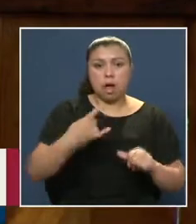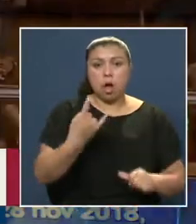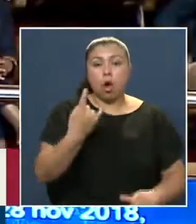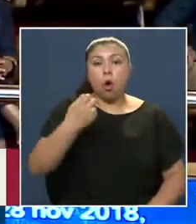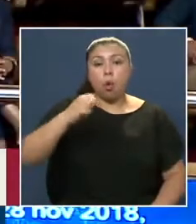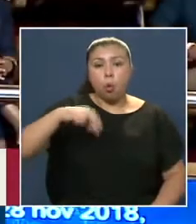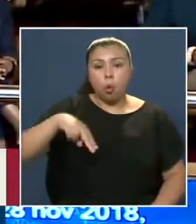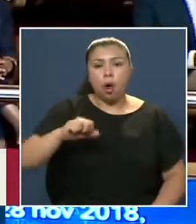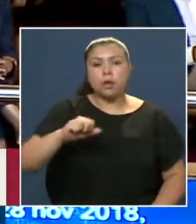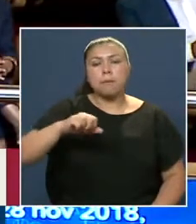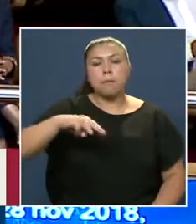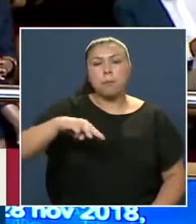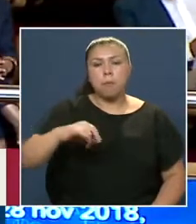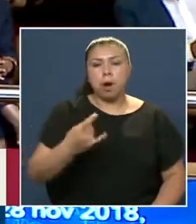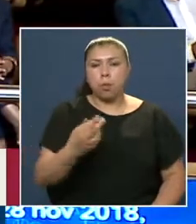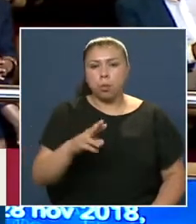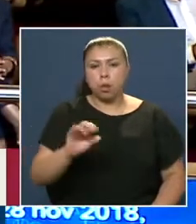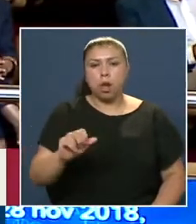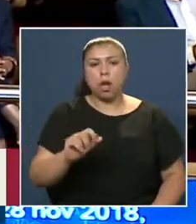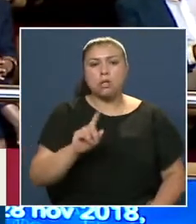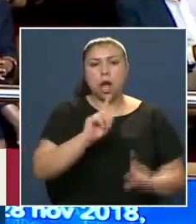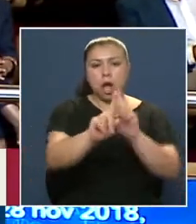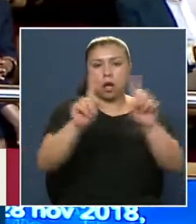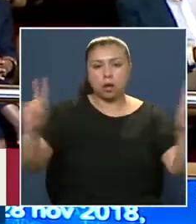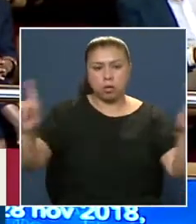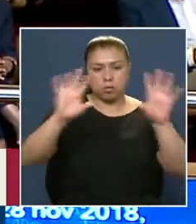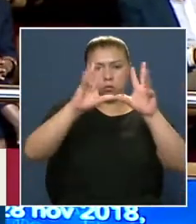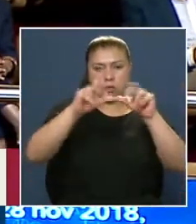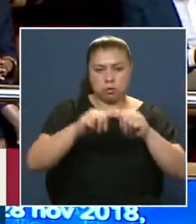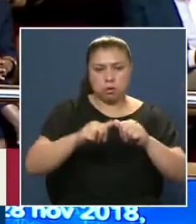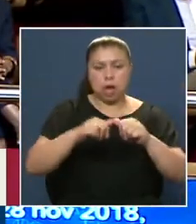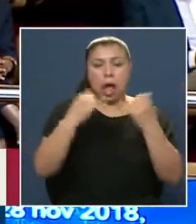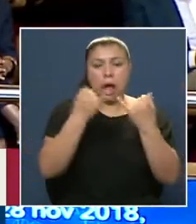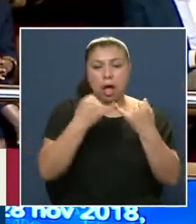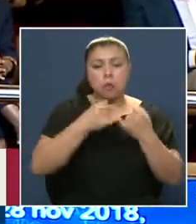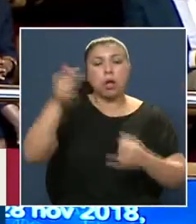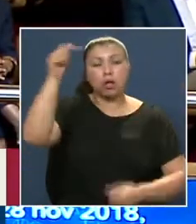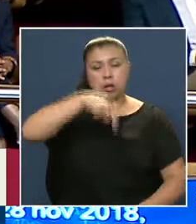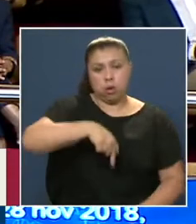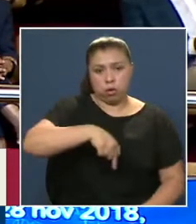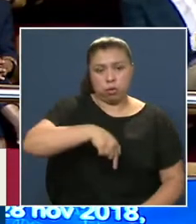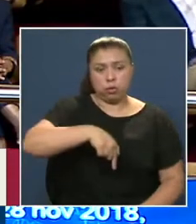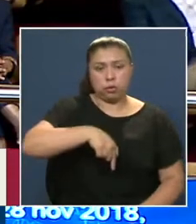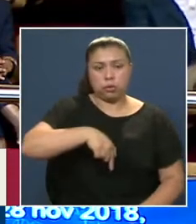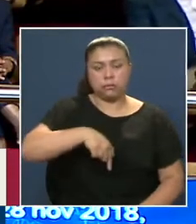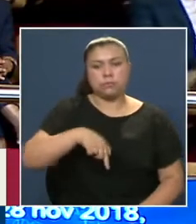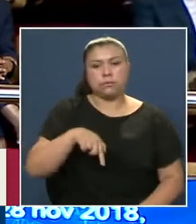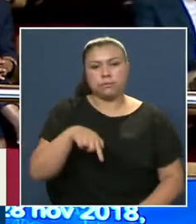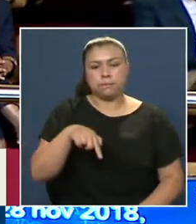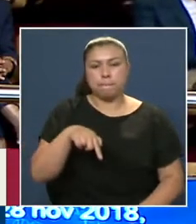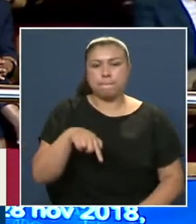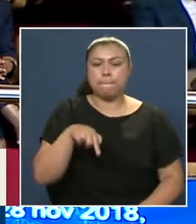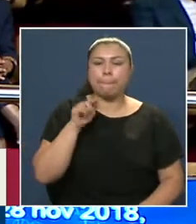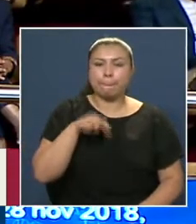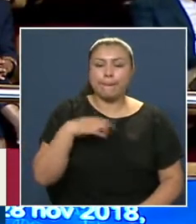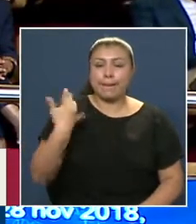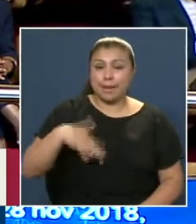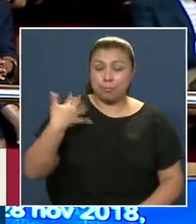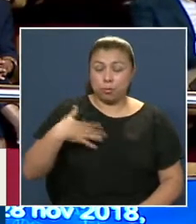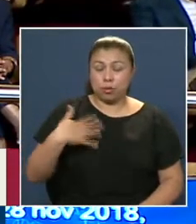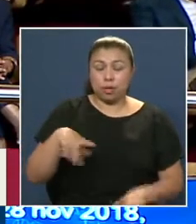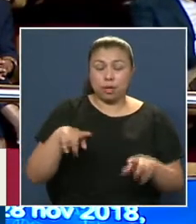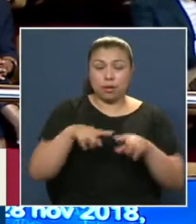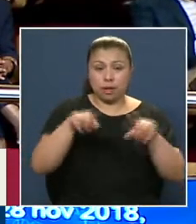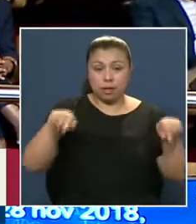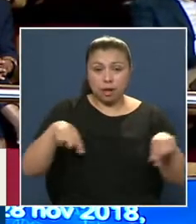Maurán Nodela A cada uno De su integrante De la familia Sus amigos A quien hoy día Están En este importante lugar